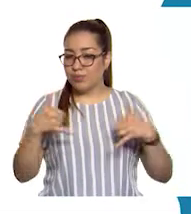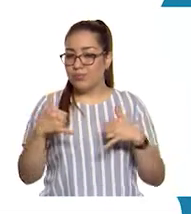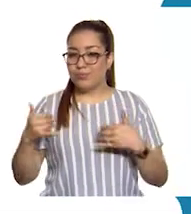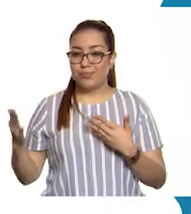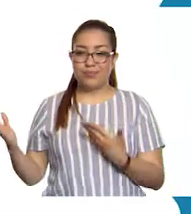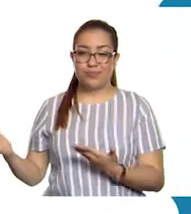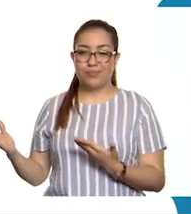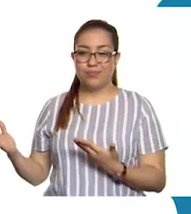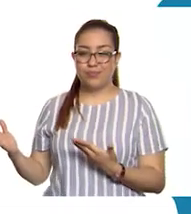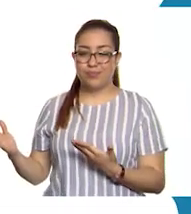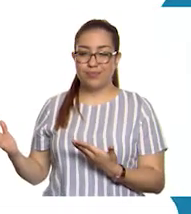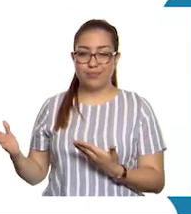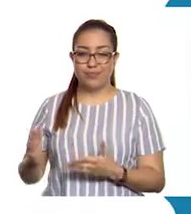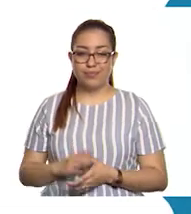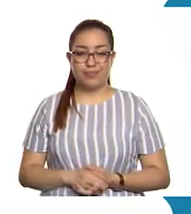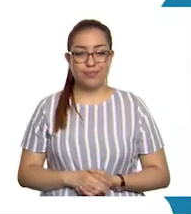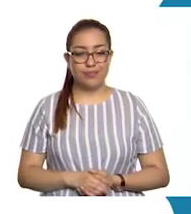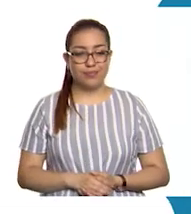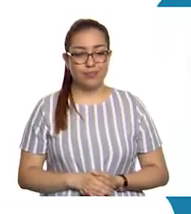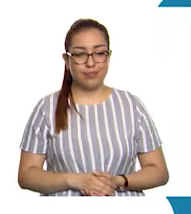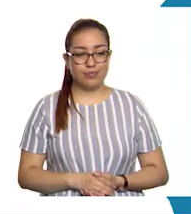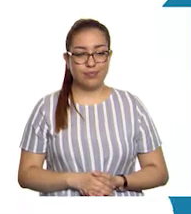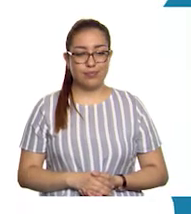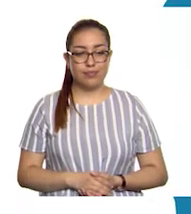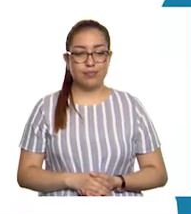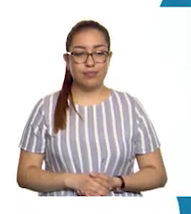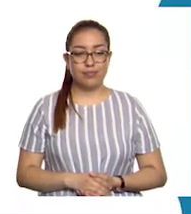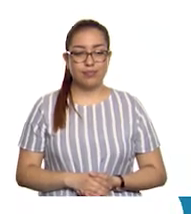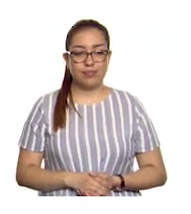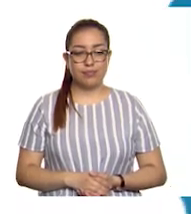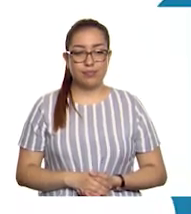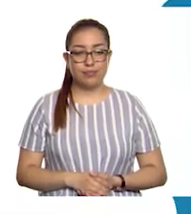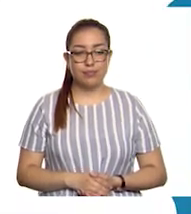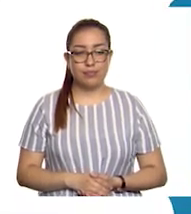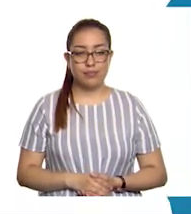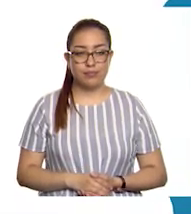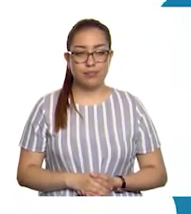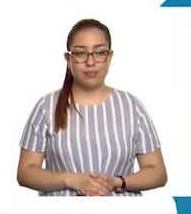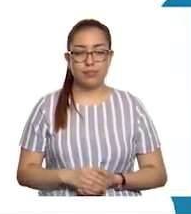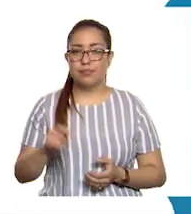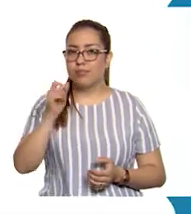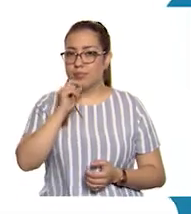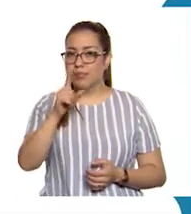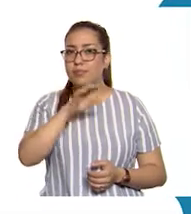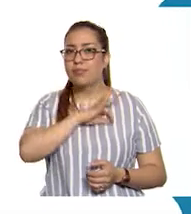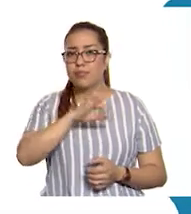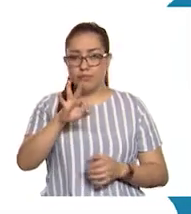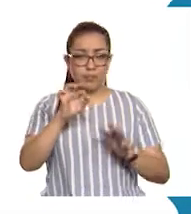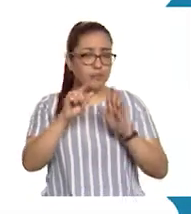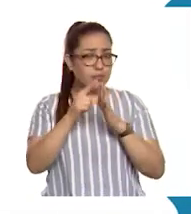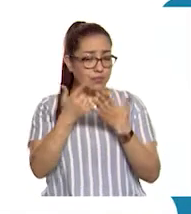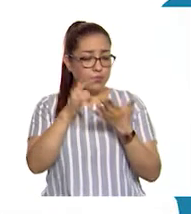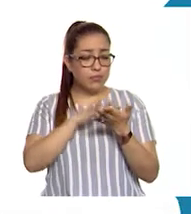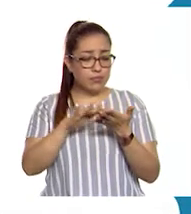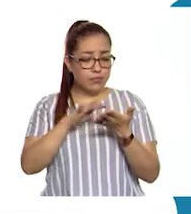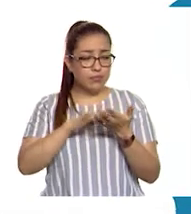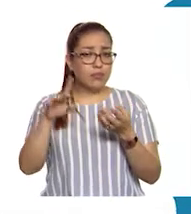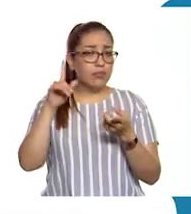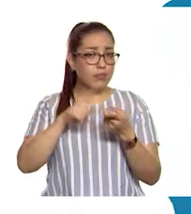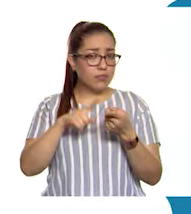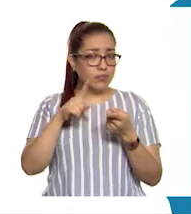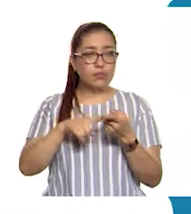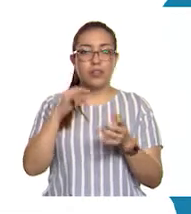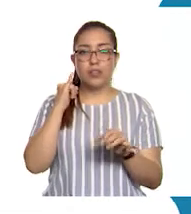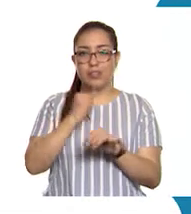5541-72-0413 con 100 líneas. También puedes encontrar los libros de texto en la página con